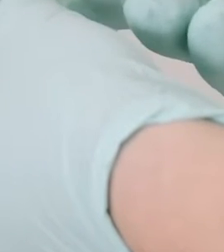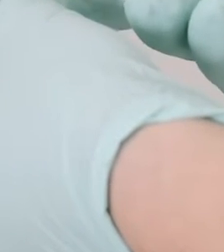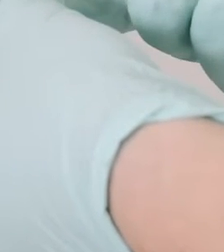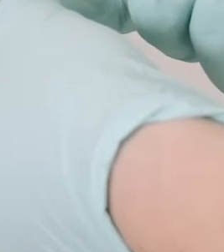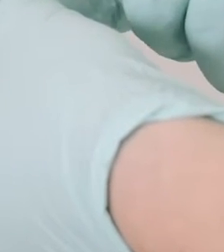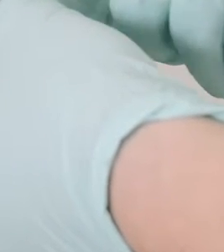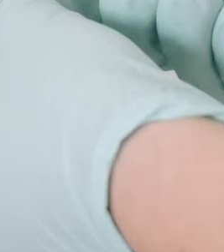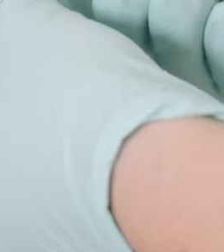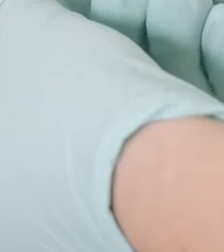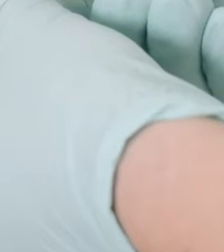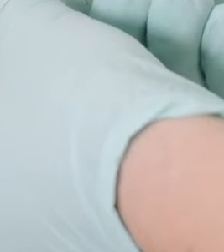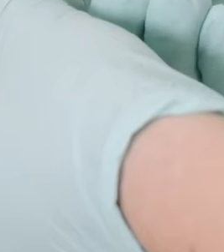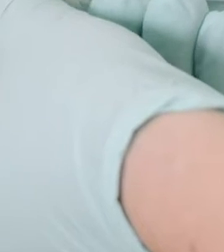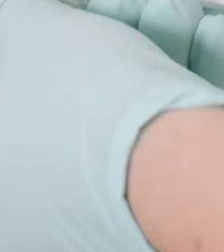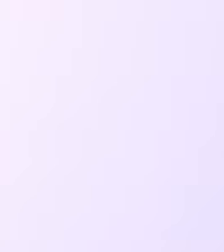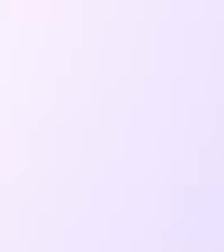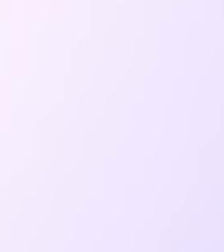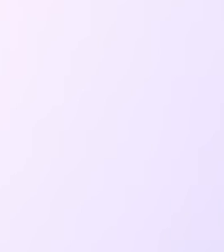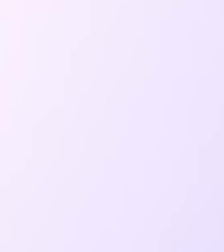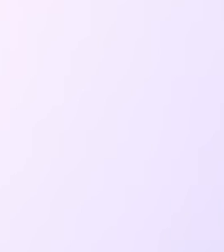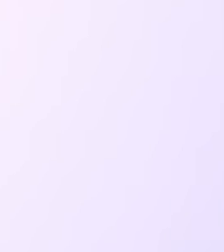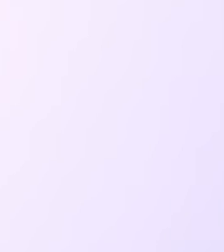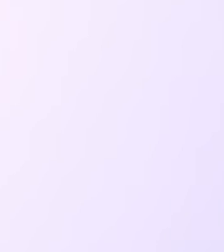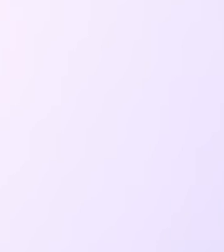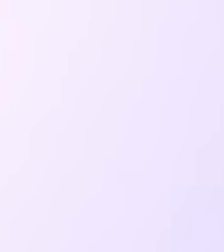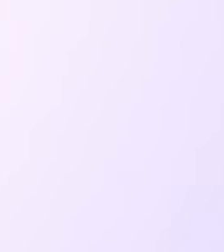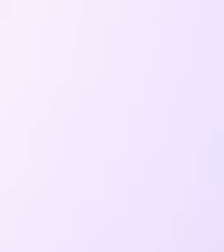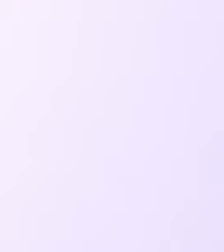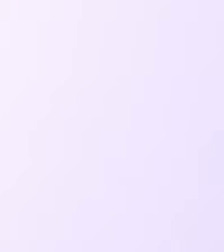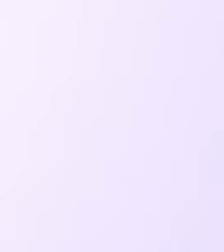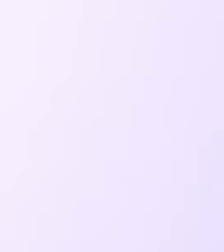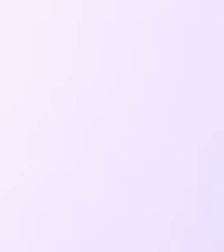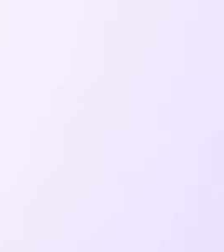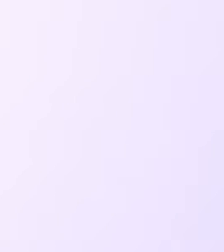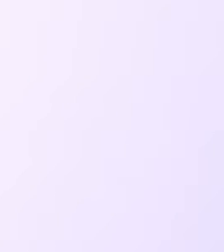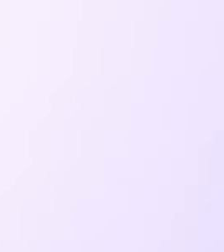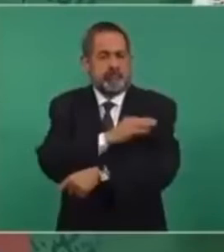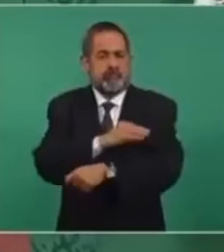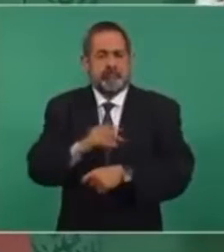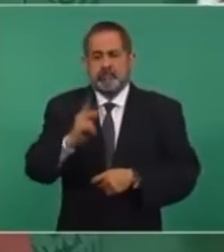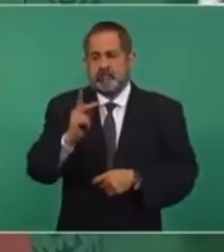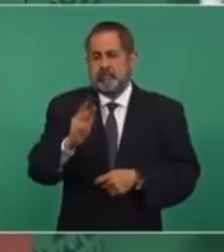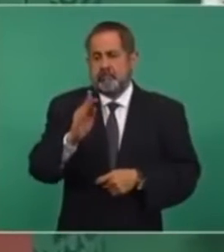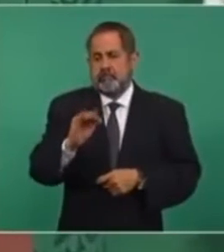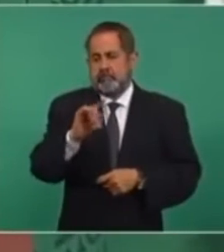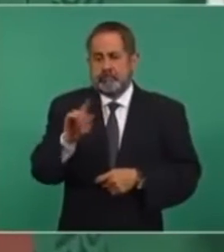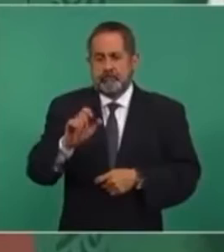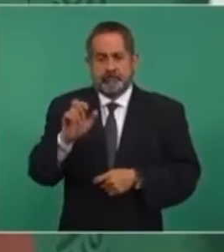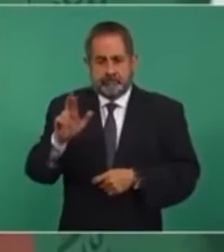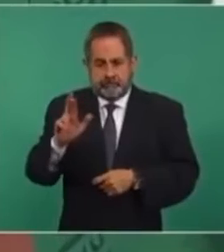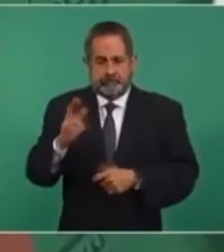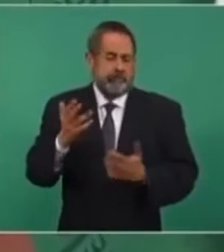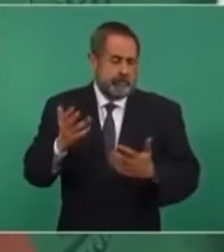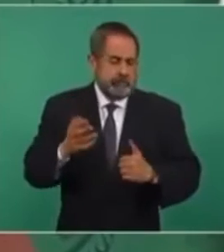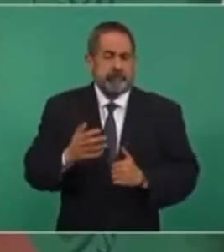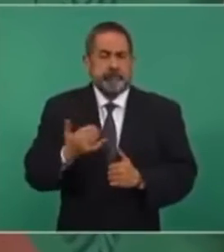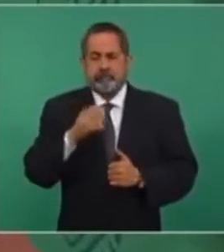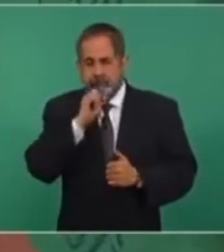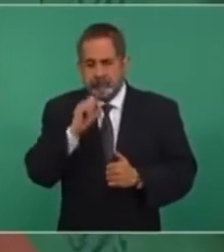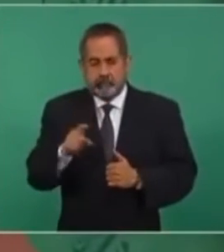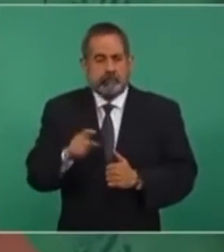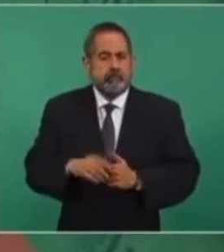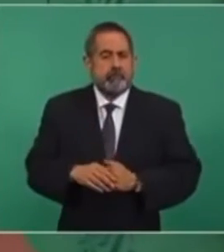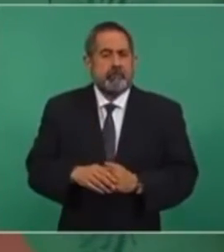esto primeramente para grupos vulnerables, dando prioridad a los adultos mayores. Andrés Manuel López Obrador dijo que dicha